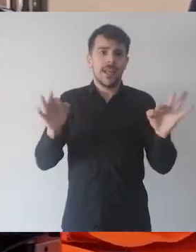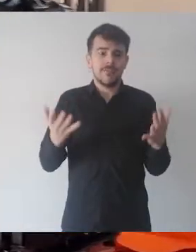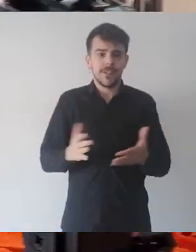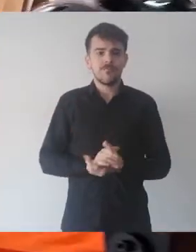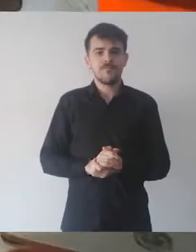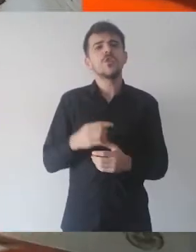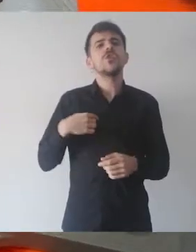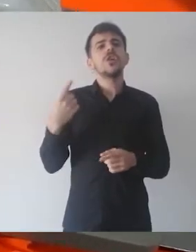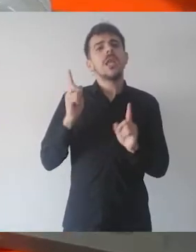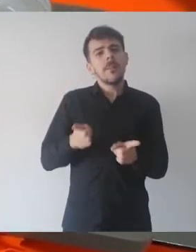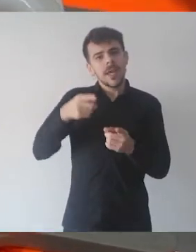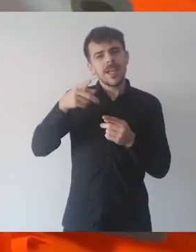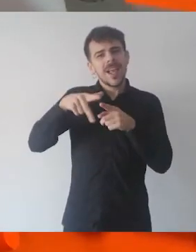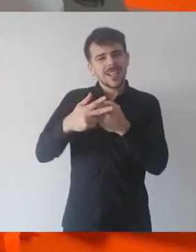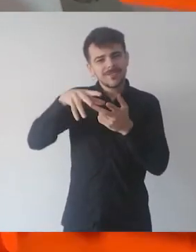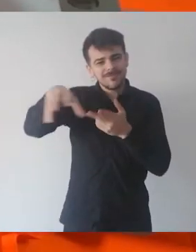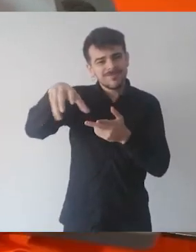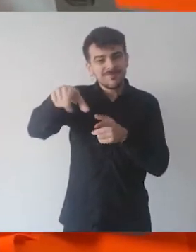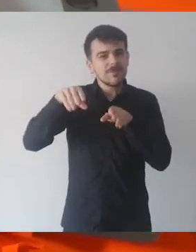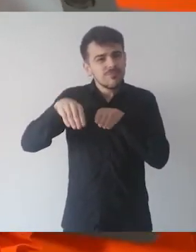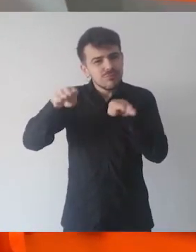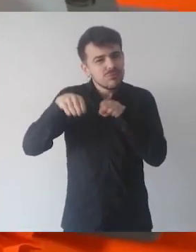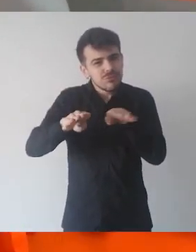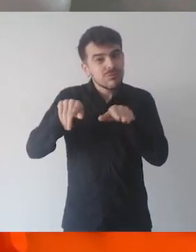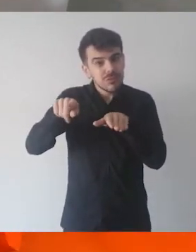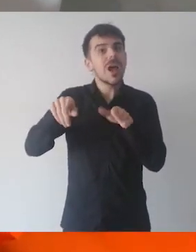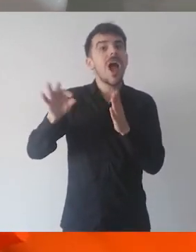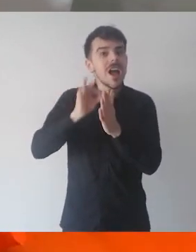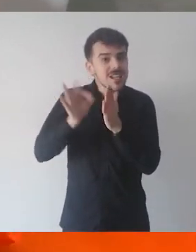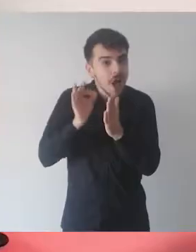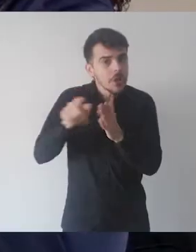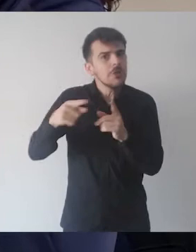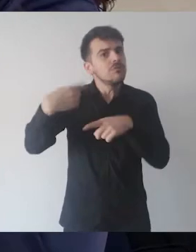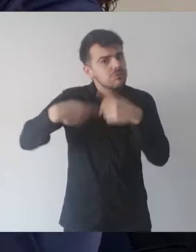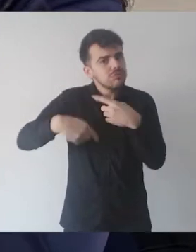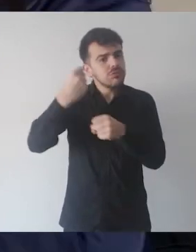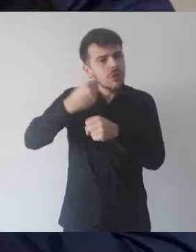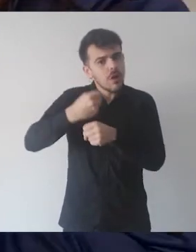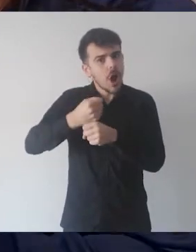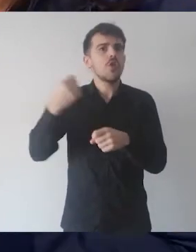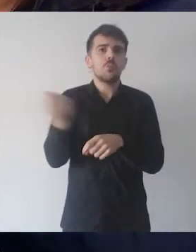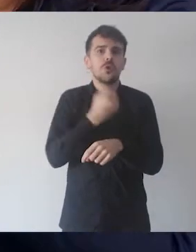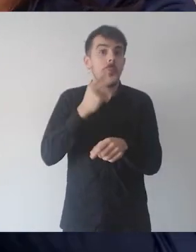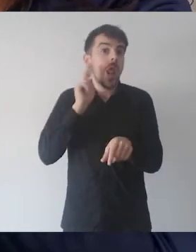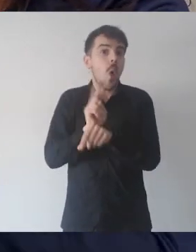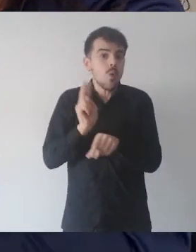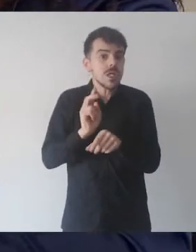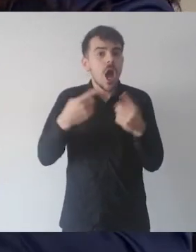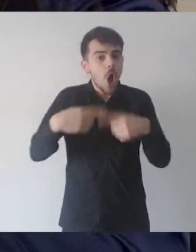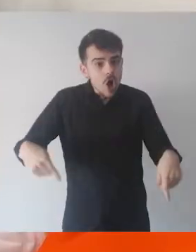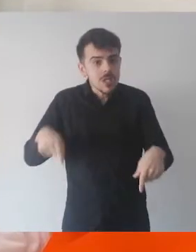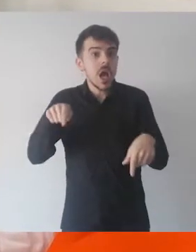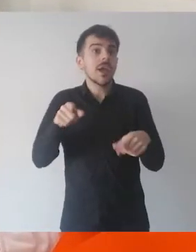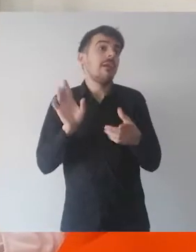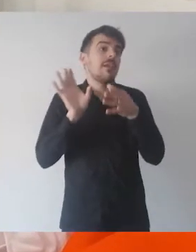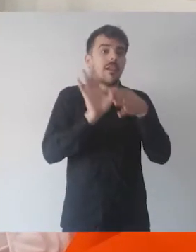valiéndose de esta herramienta de gestión fundamental en la optimización de los recursos, que a la vez significa cuidar a los trabajadores